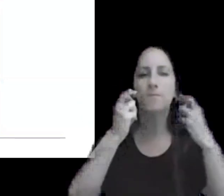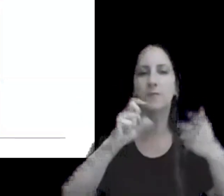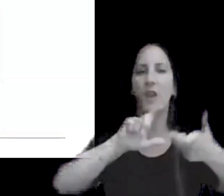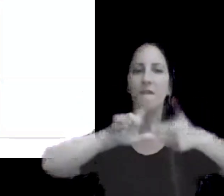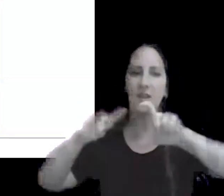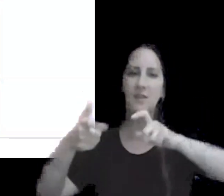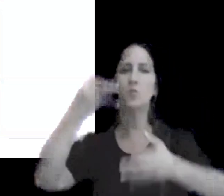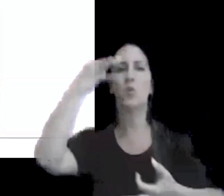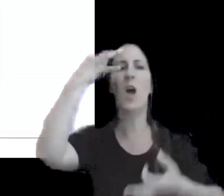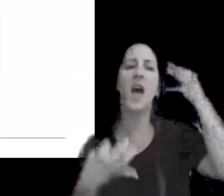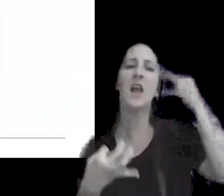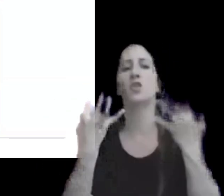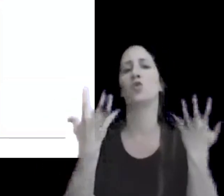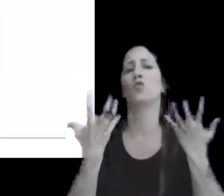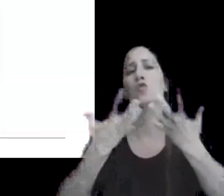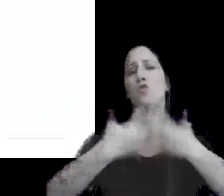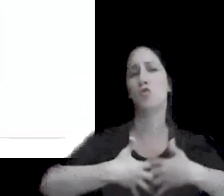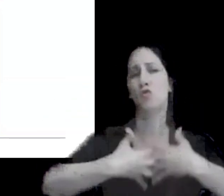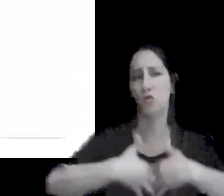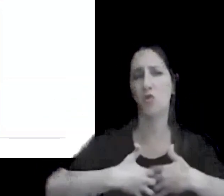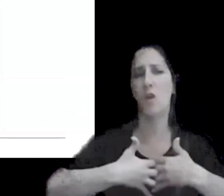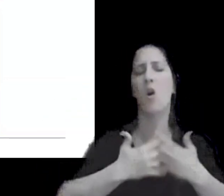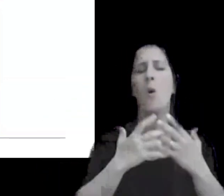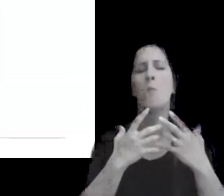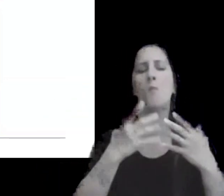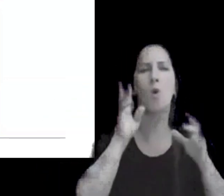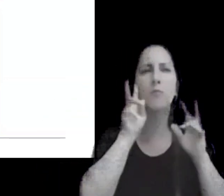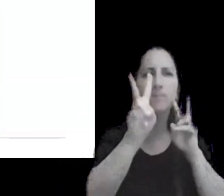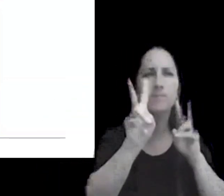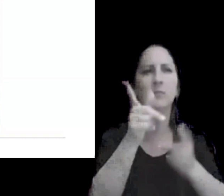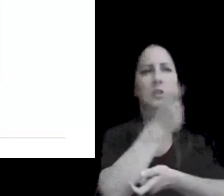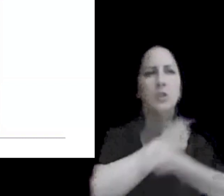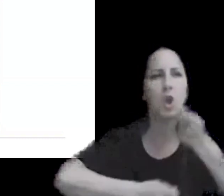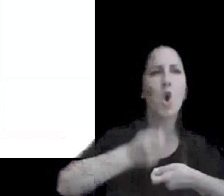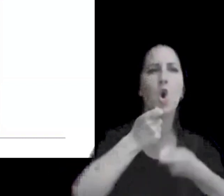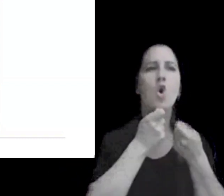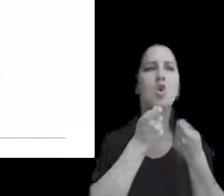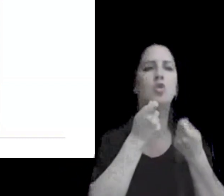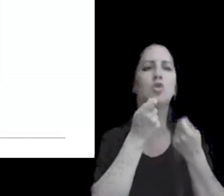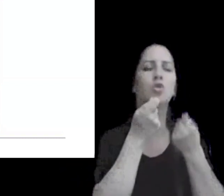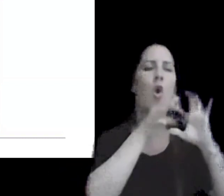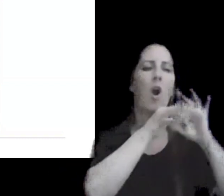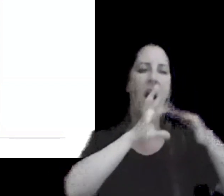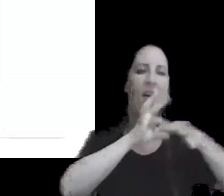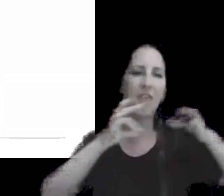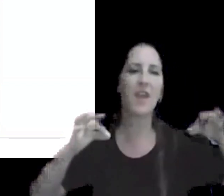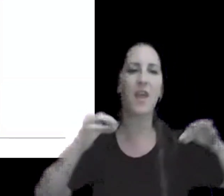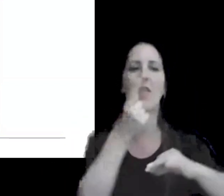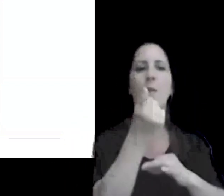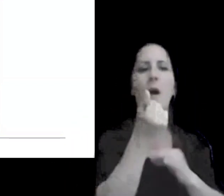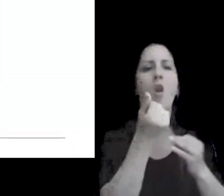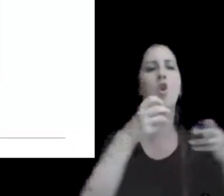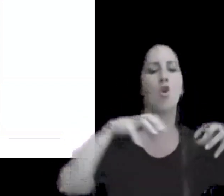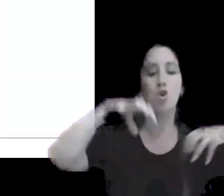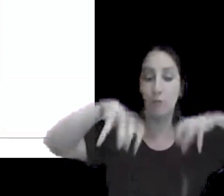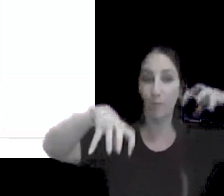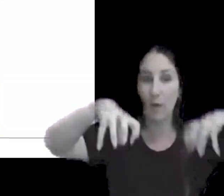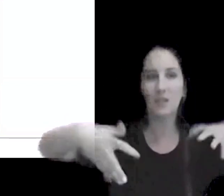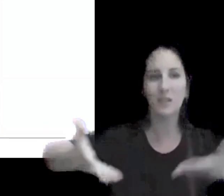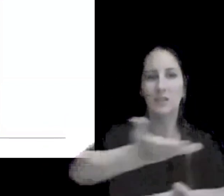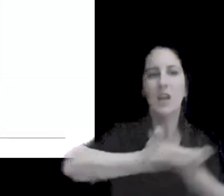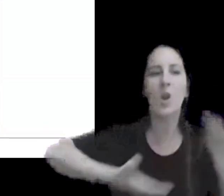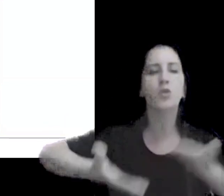que es una comprensión cabal del negocio y de la cadena de valor de cómo interactúan las partes y cómo están